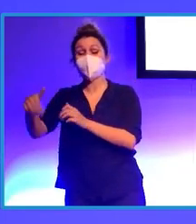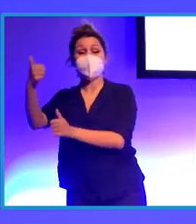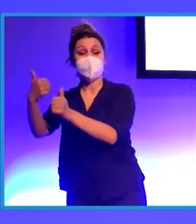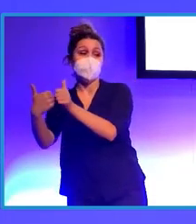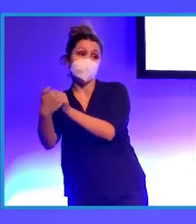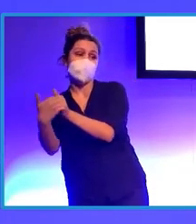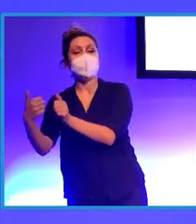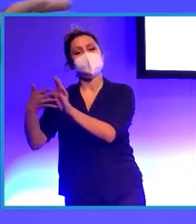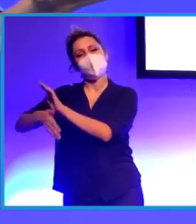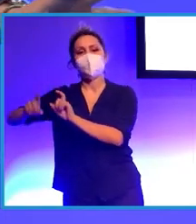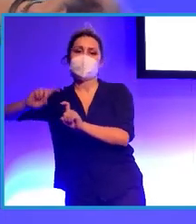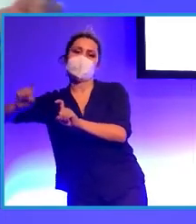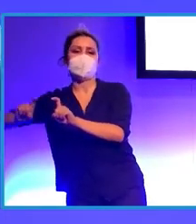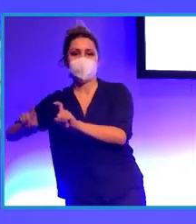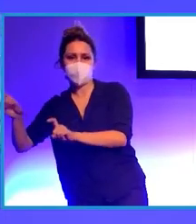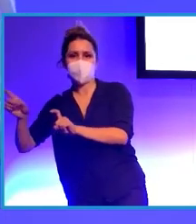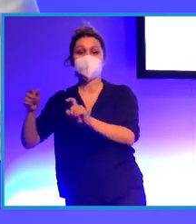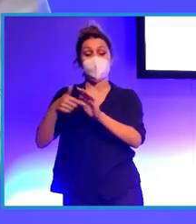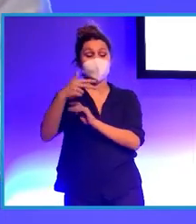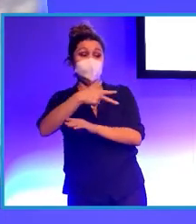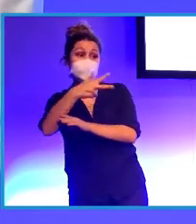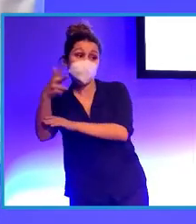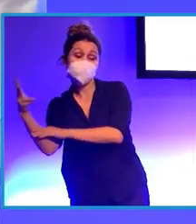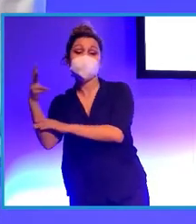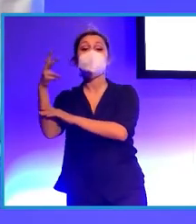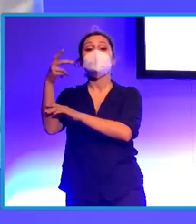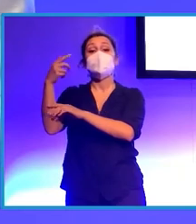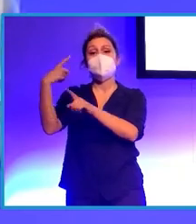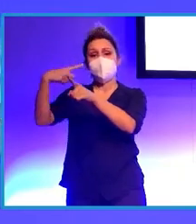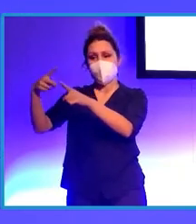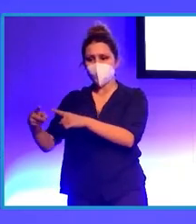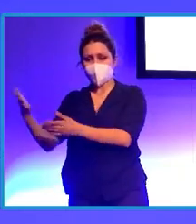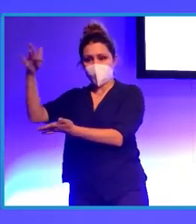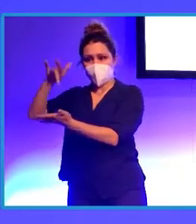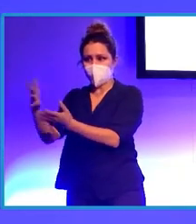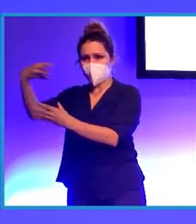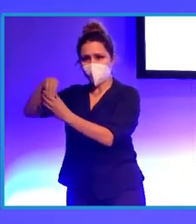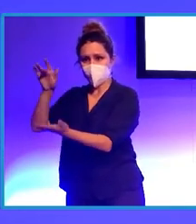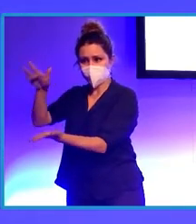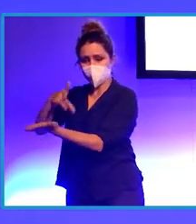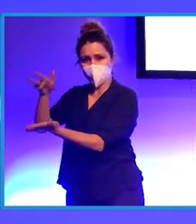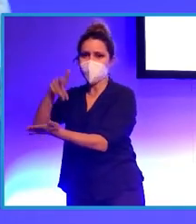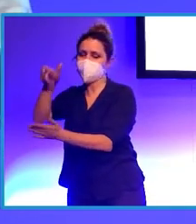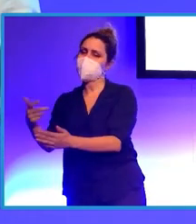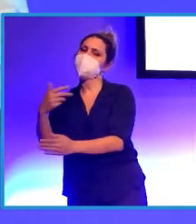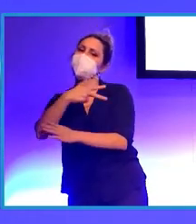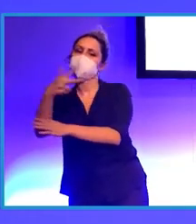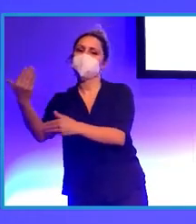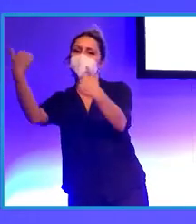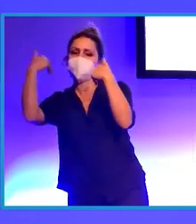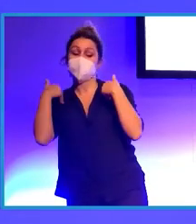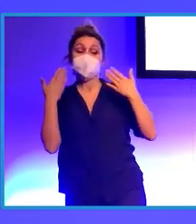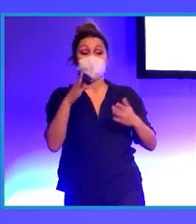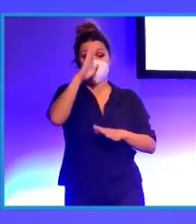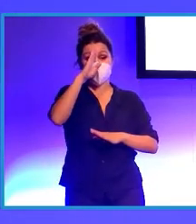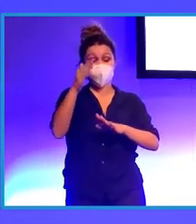entorno, el mezclador, el lanzador de vídeo, sino los eventos de la tablet. Digamos que el último paso antes de salir